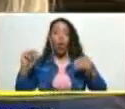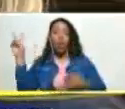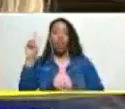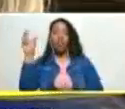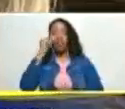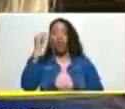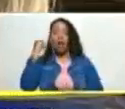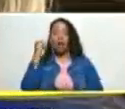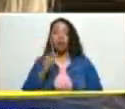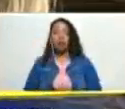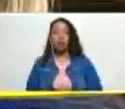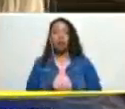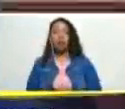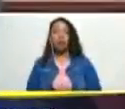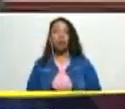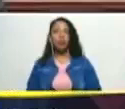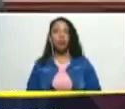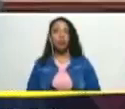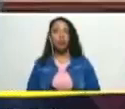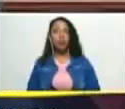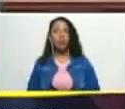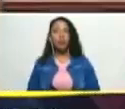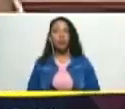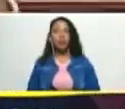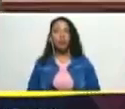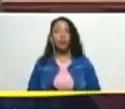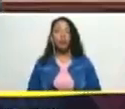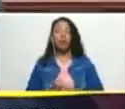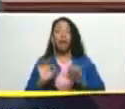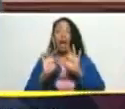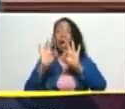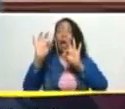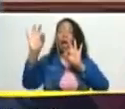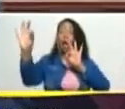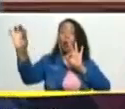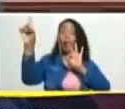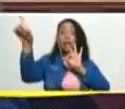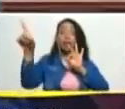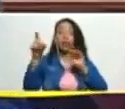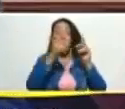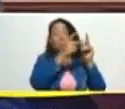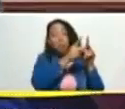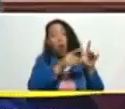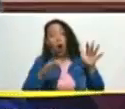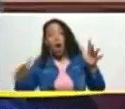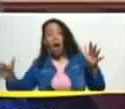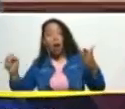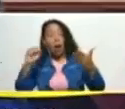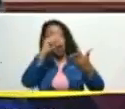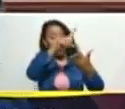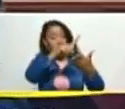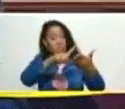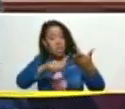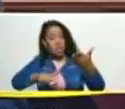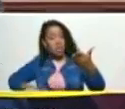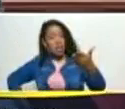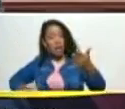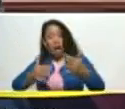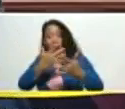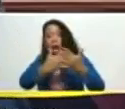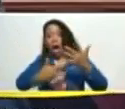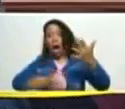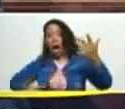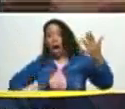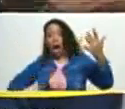las venezolanas se pierde de vista ese programa legislativo conociendo bien el